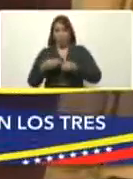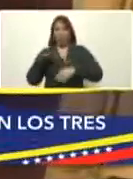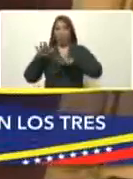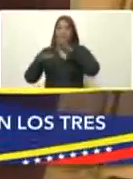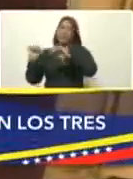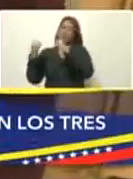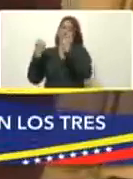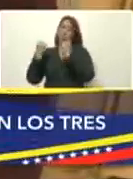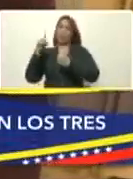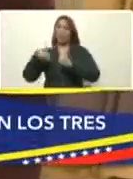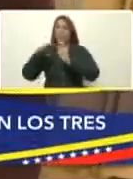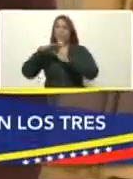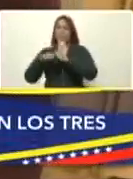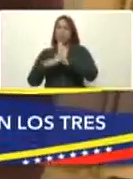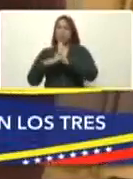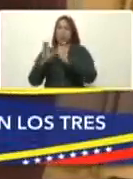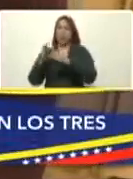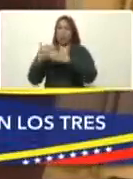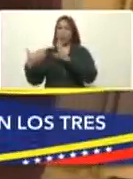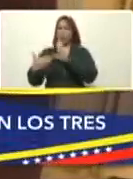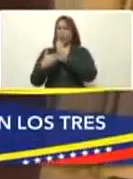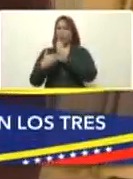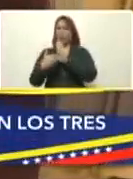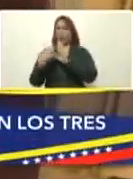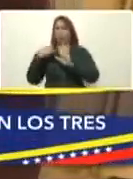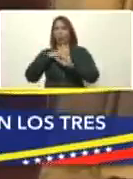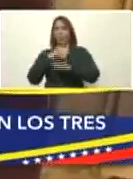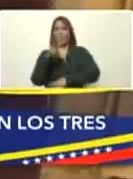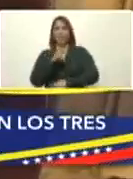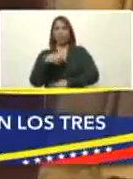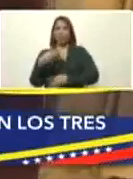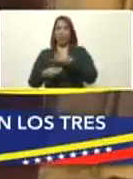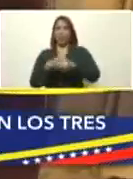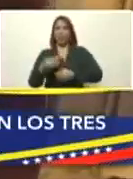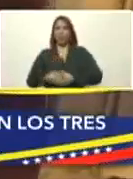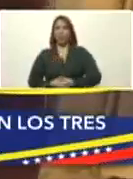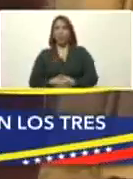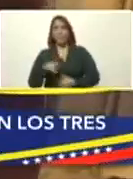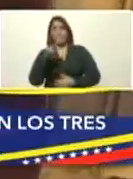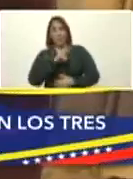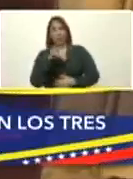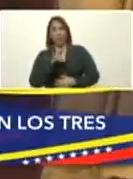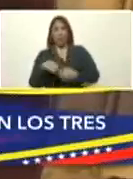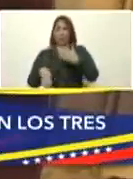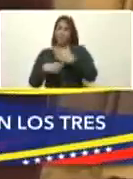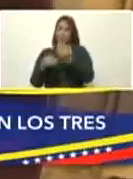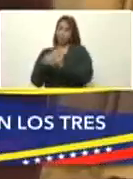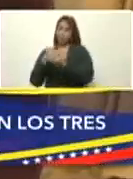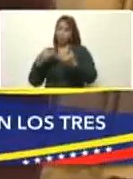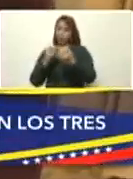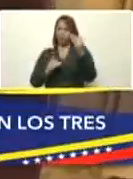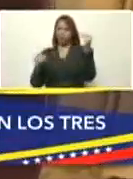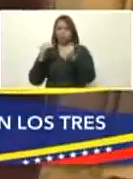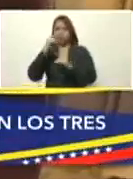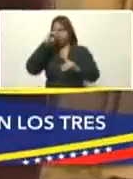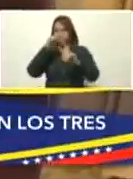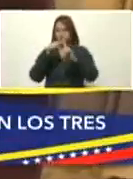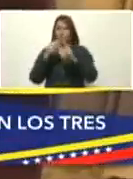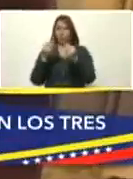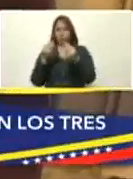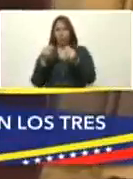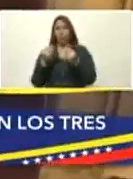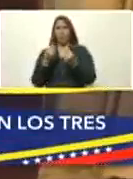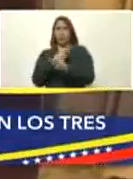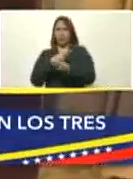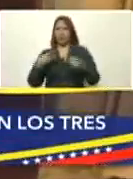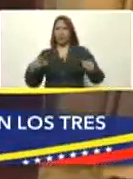pese al bloqueo y las medidas criminales que contra nosotros se han impuesto. Venezuela va exitosa, con un récord y mucha dignidad.